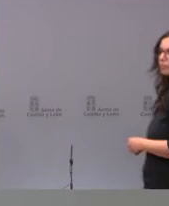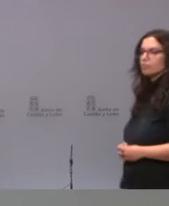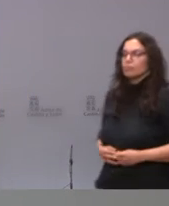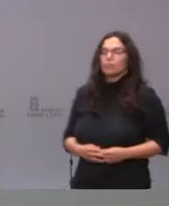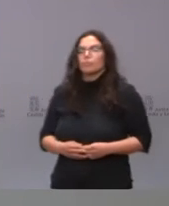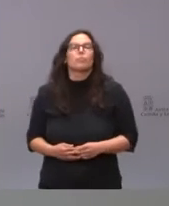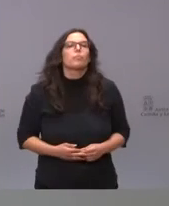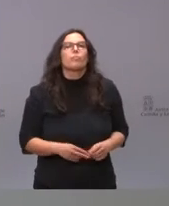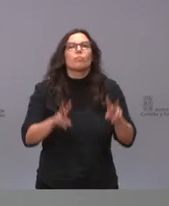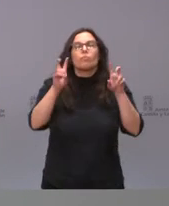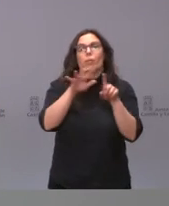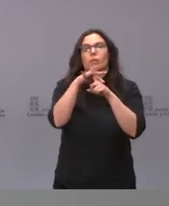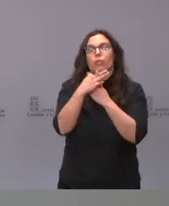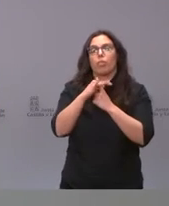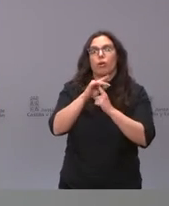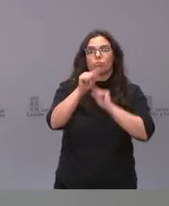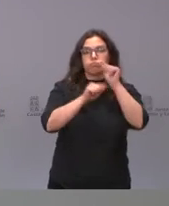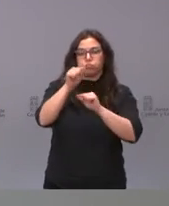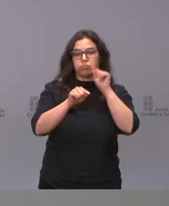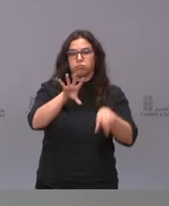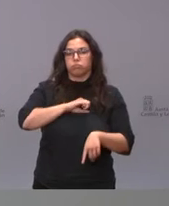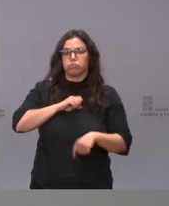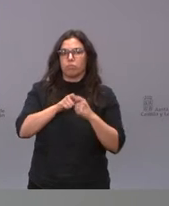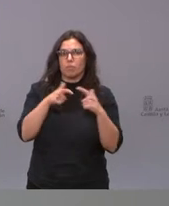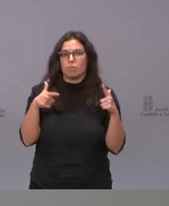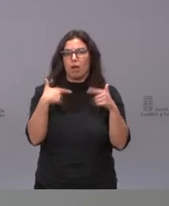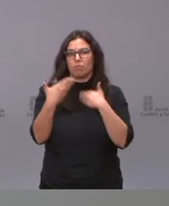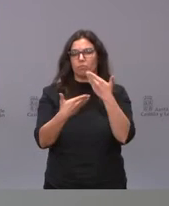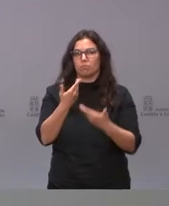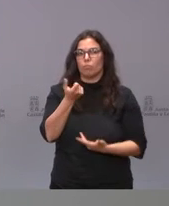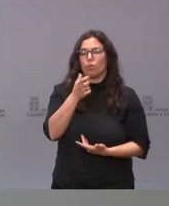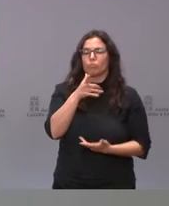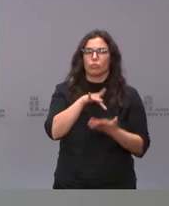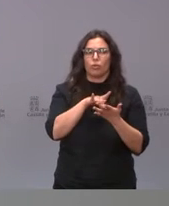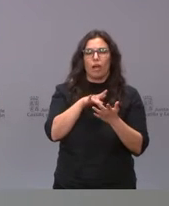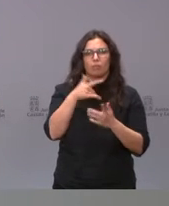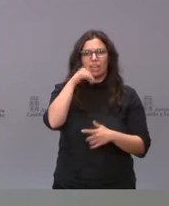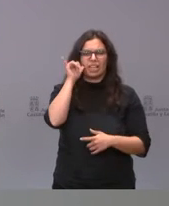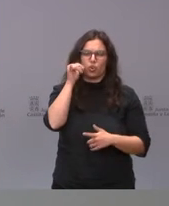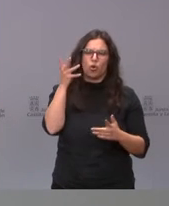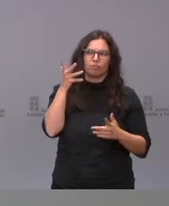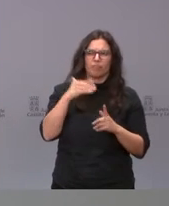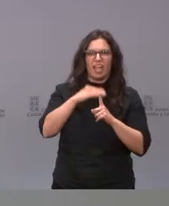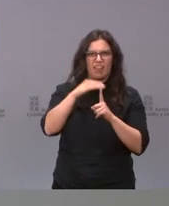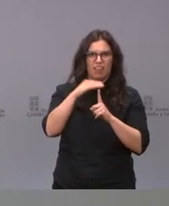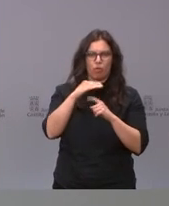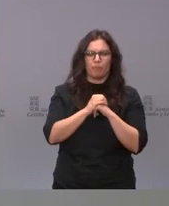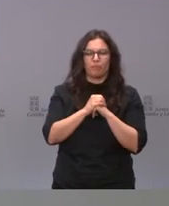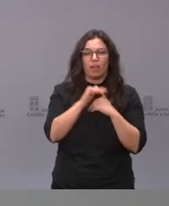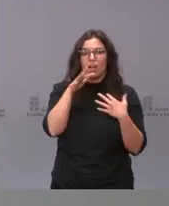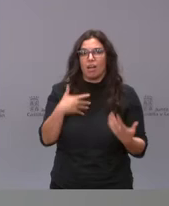hay un aumento progresivo de casos estamos en un riesgo en un riesgo elevado ahora mismo